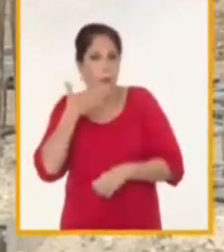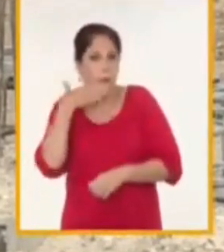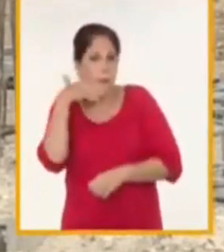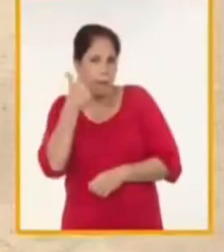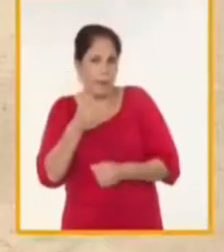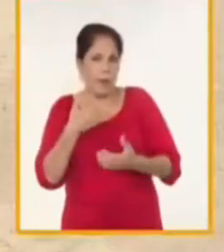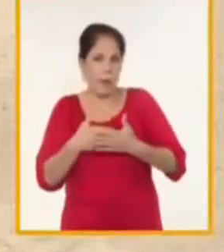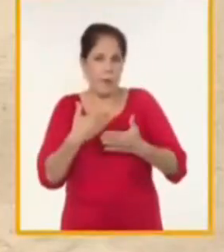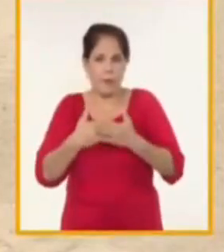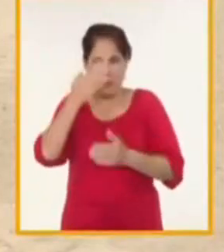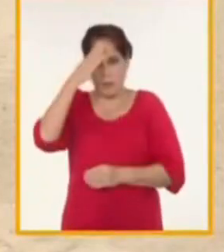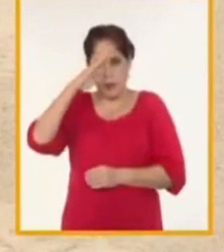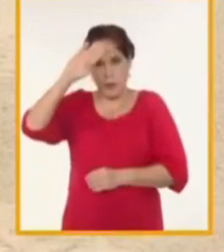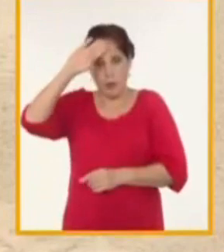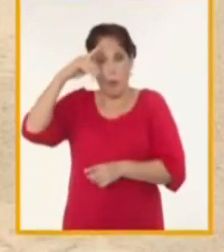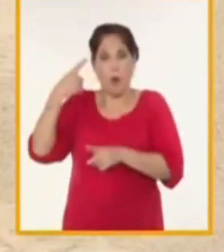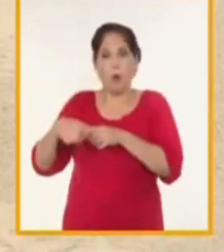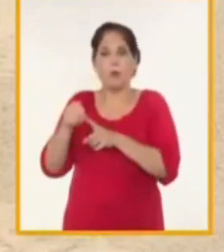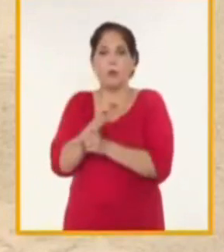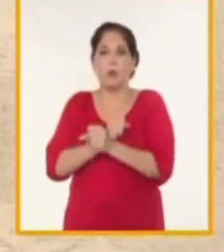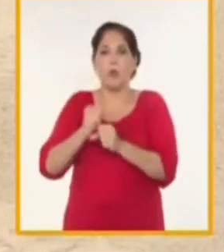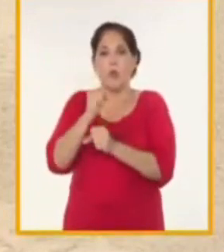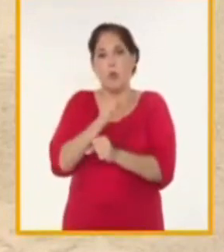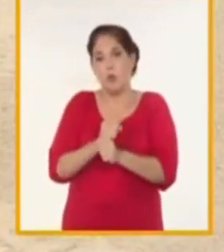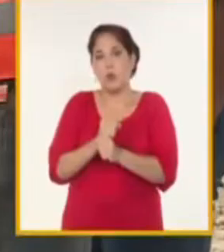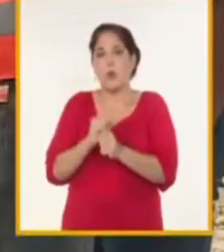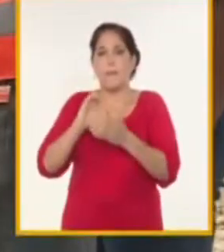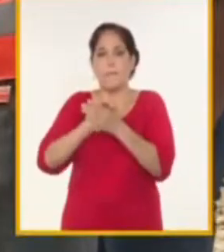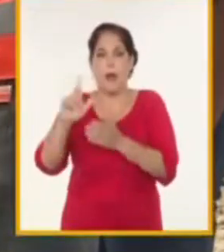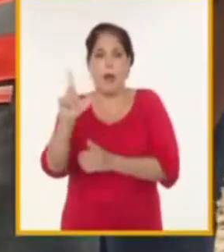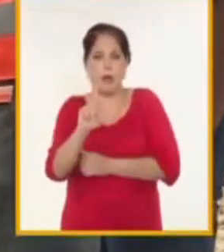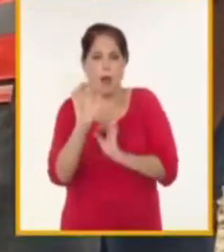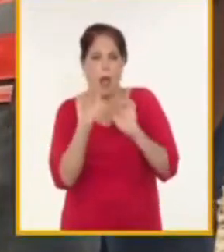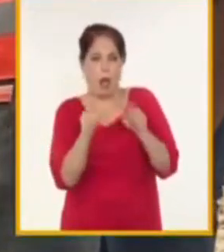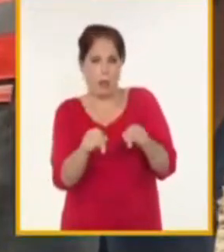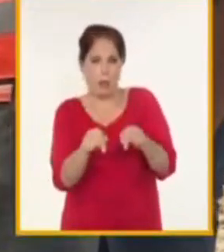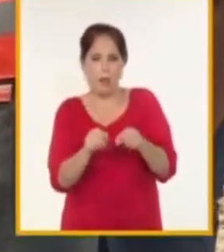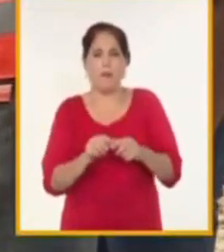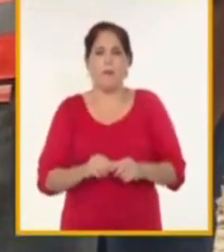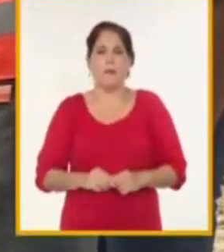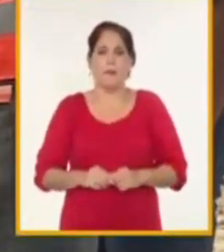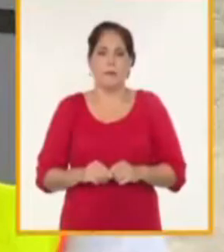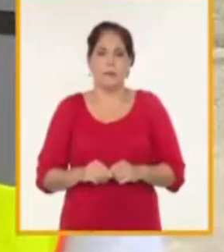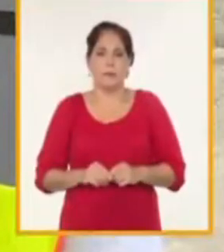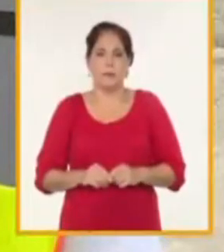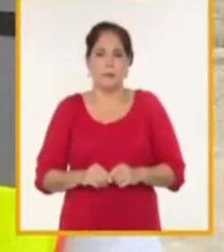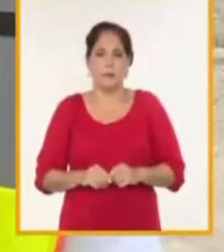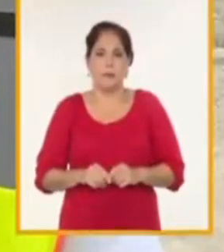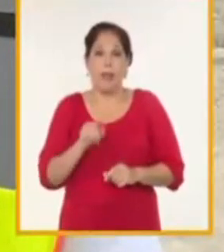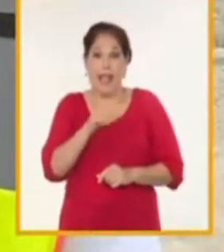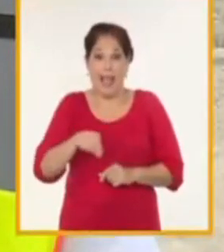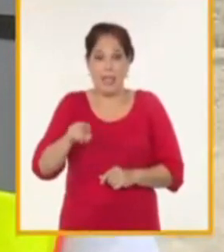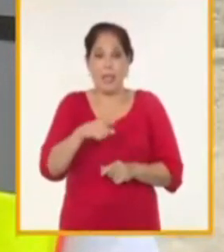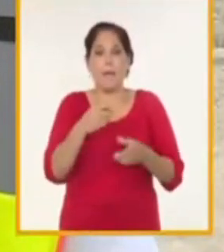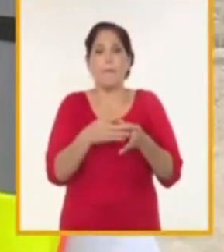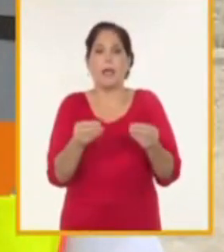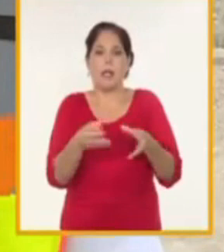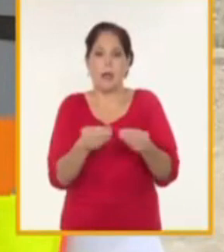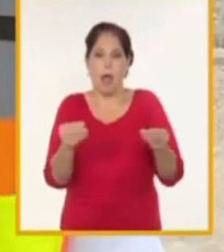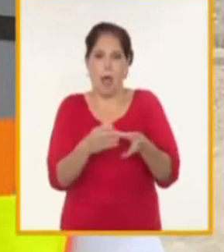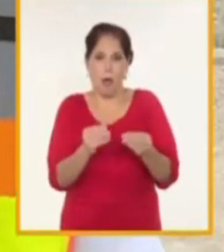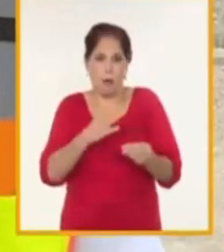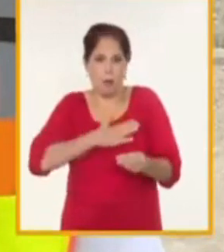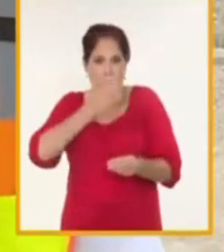empresas cubanas y usuarios radicados en la zona especial de desarrollo Mariel el poder contar con materias primas de